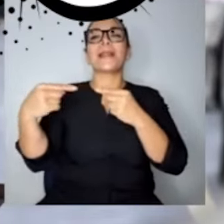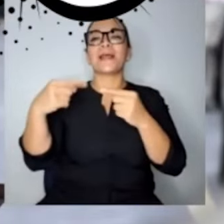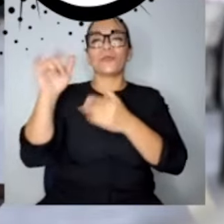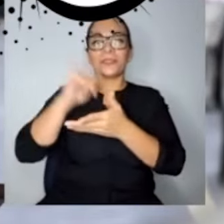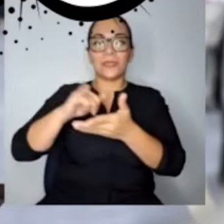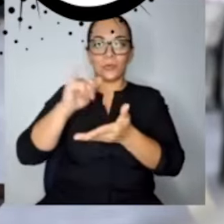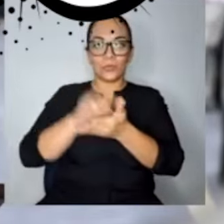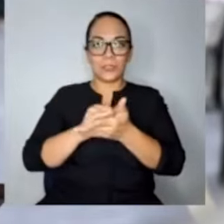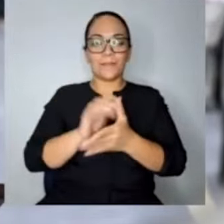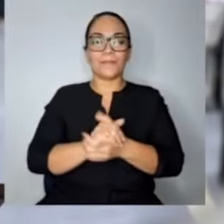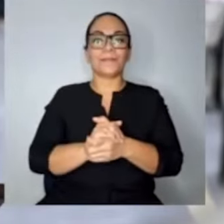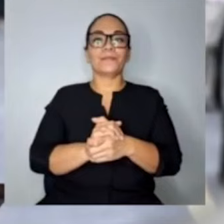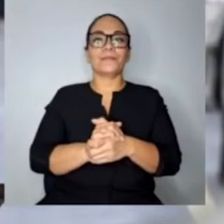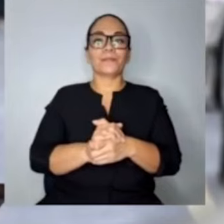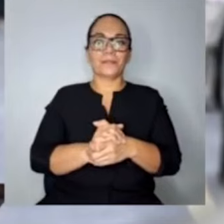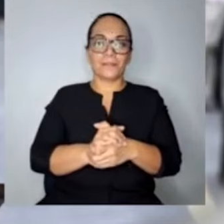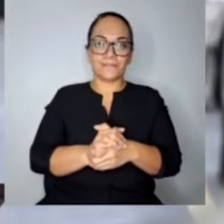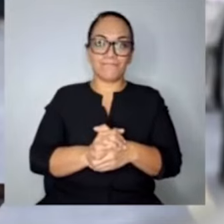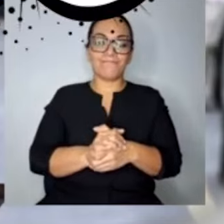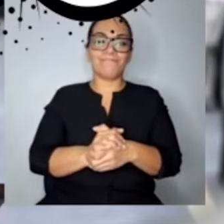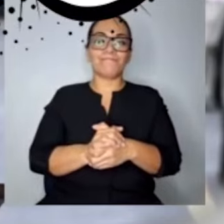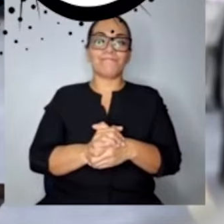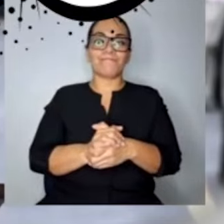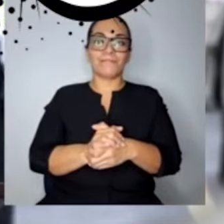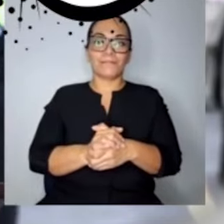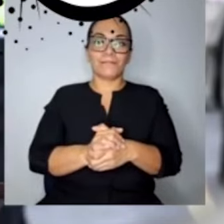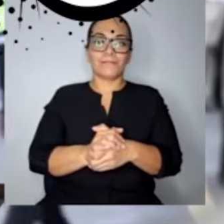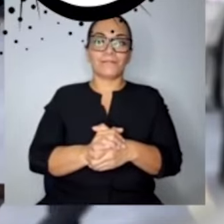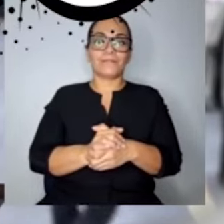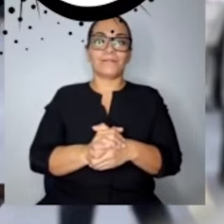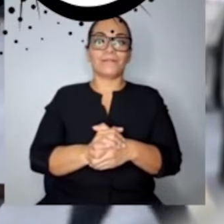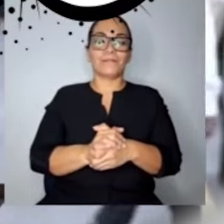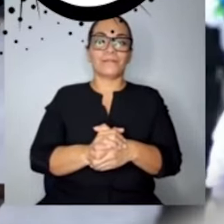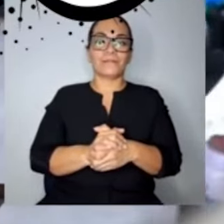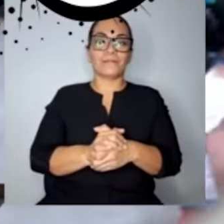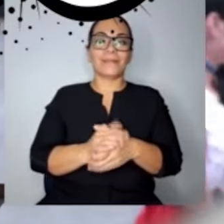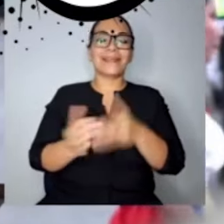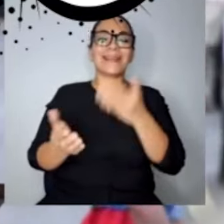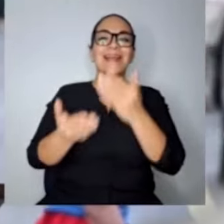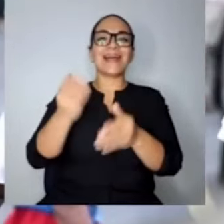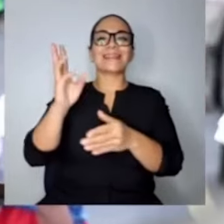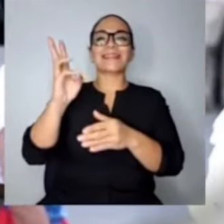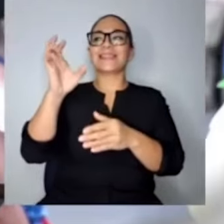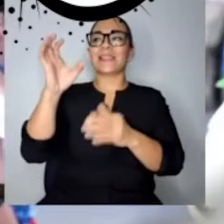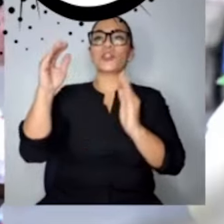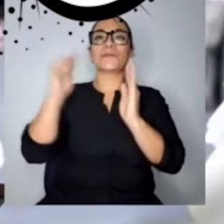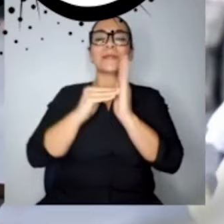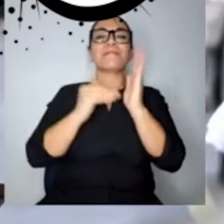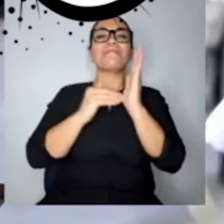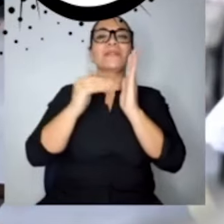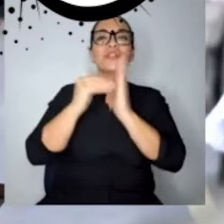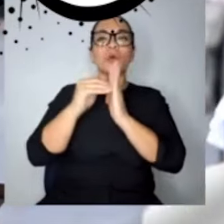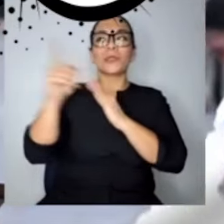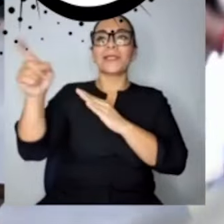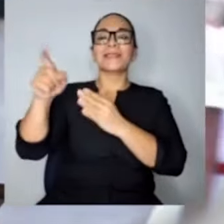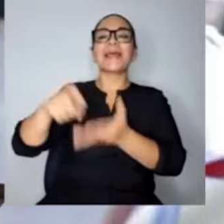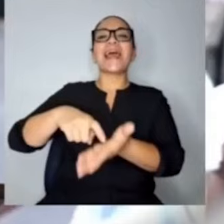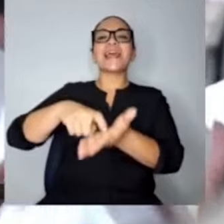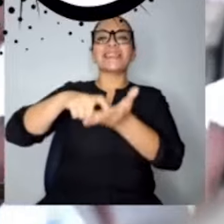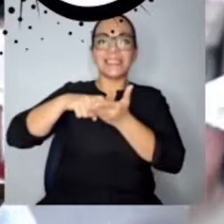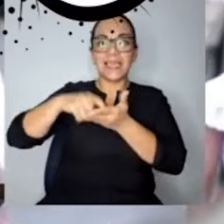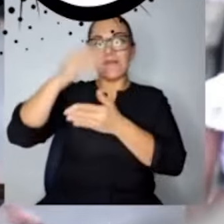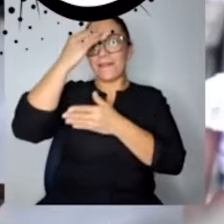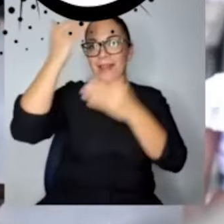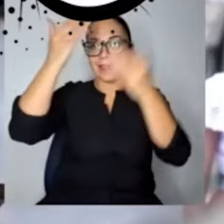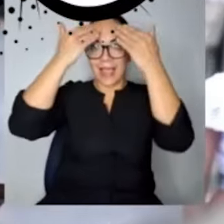del aumento a casi 600 mil millones que exigen el Frente Amplio,